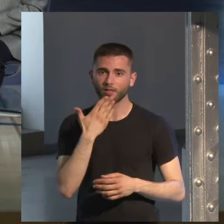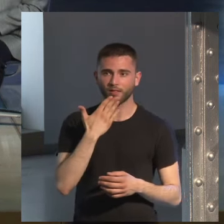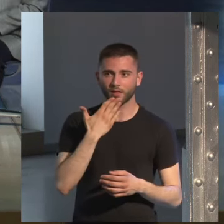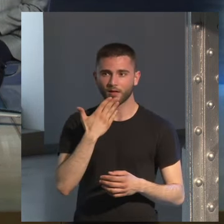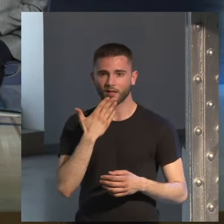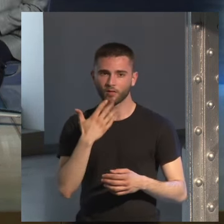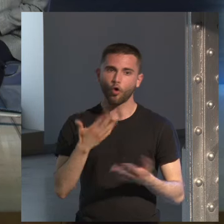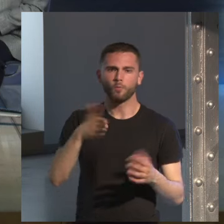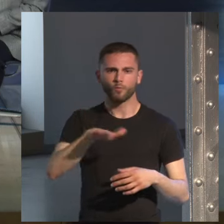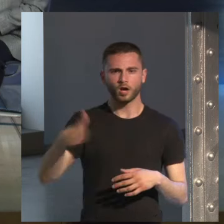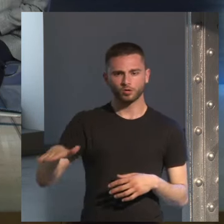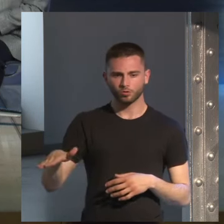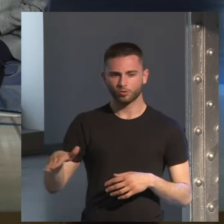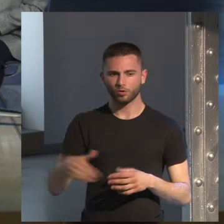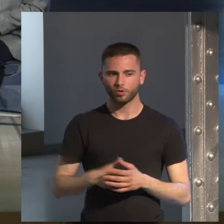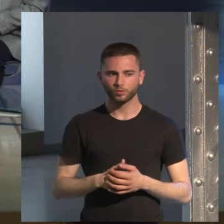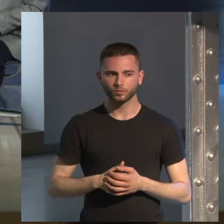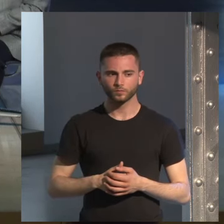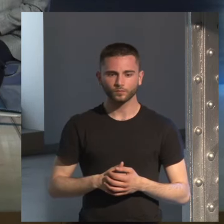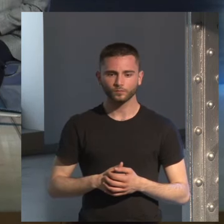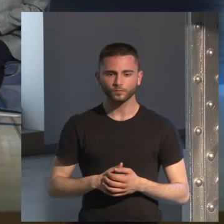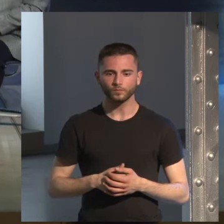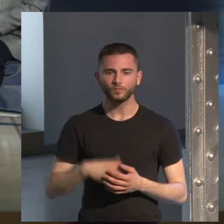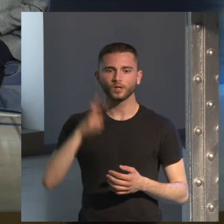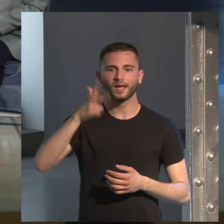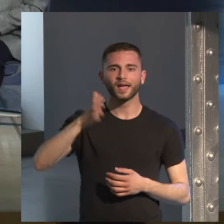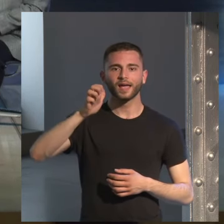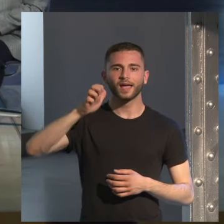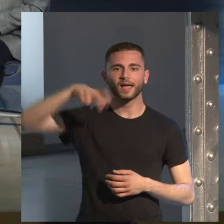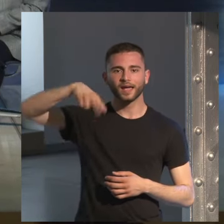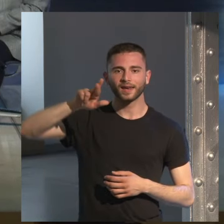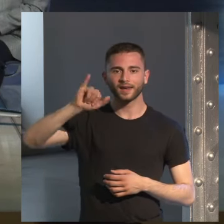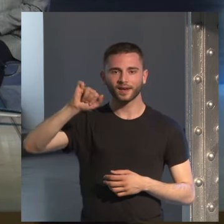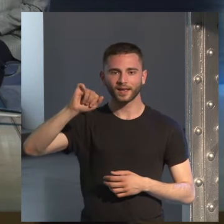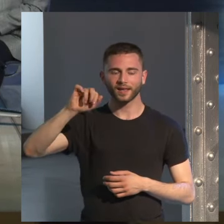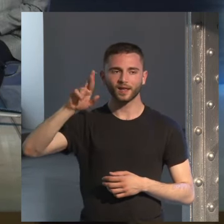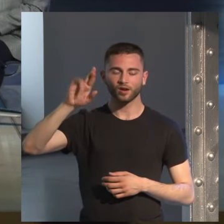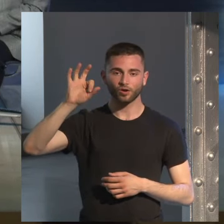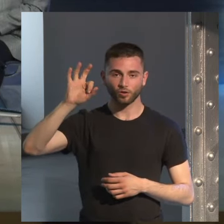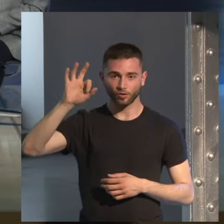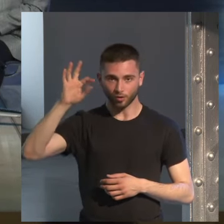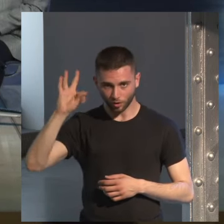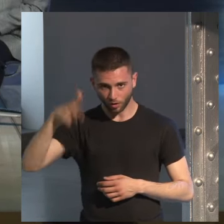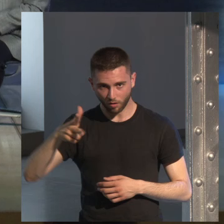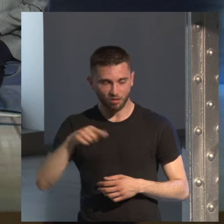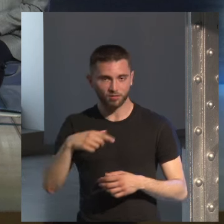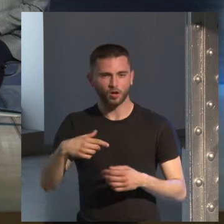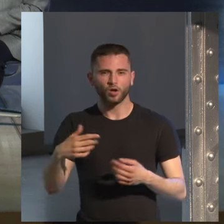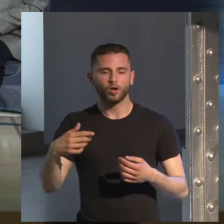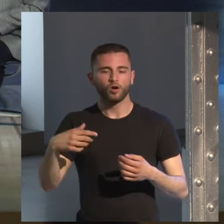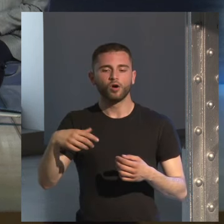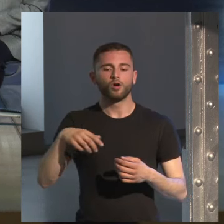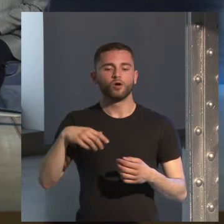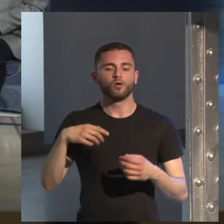muertos Saúl Bilo Philip Roth que aunque no está vivo Henry Roth Malamud toda esa pandilla me